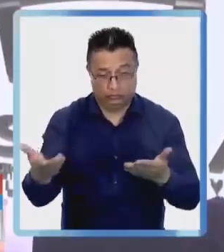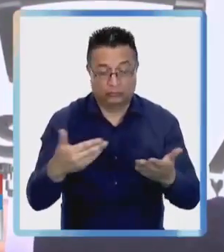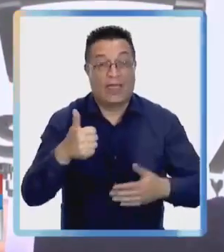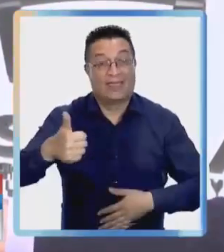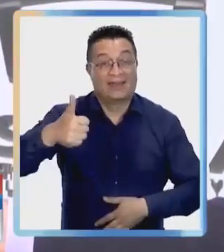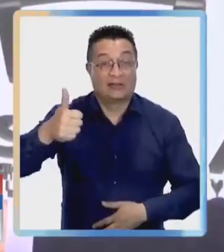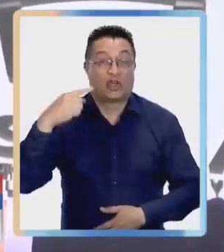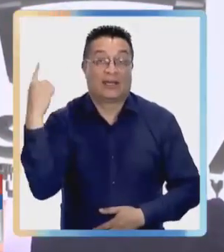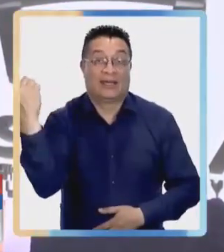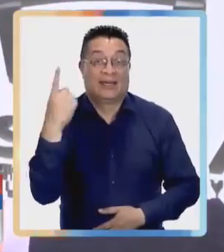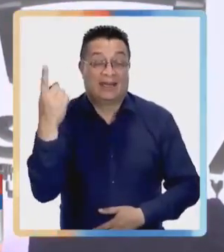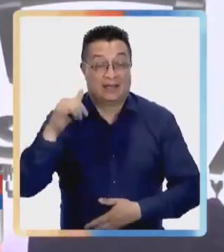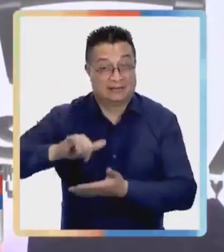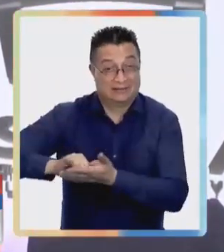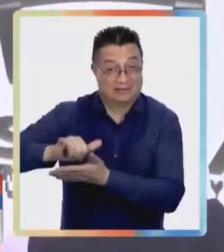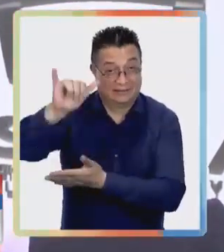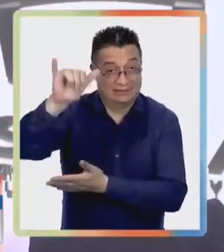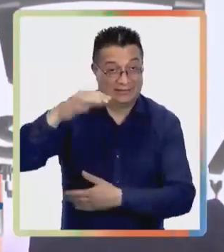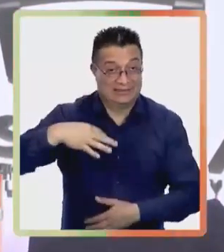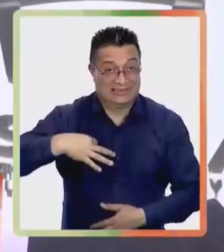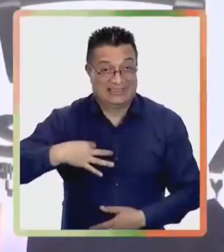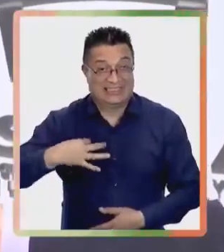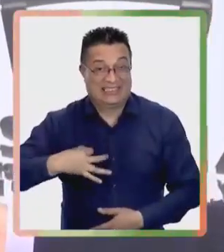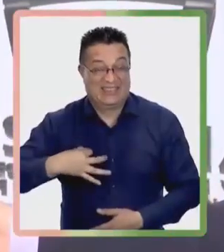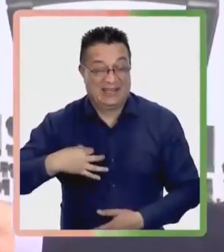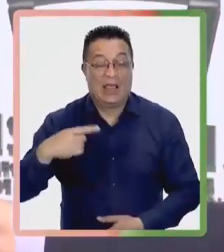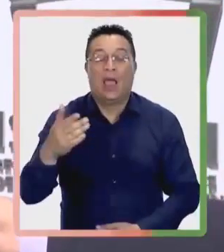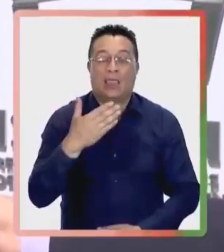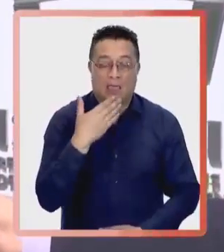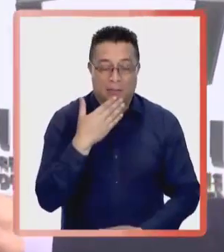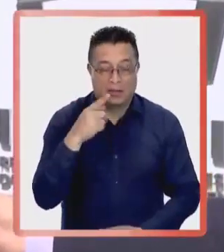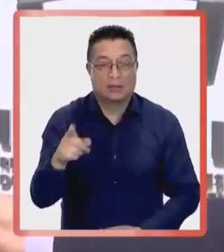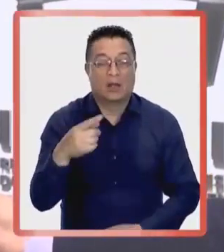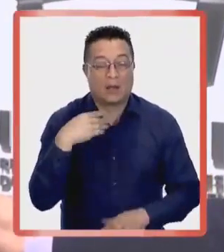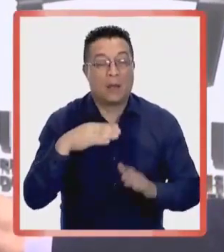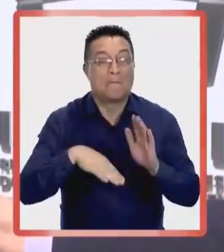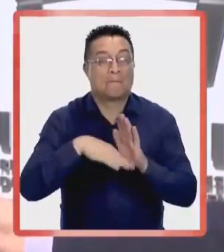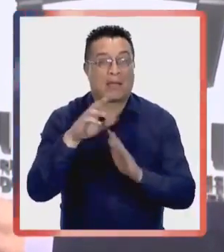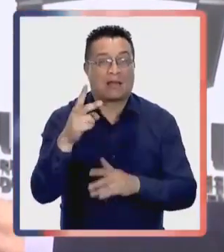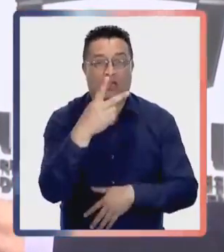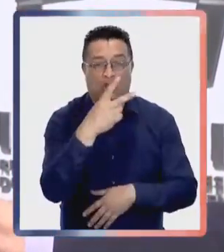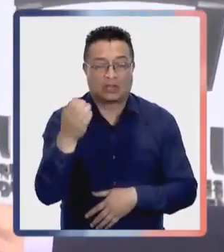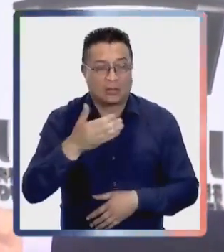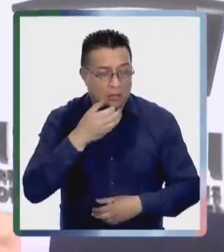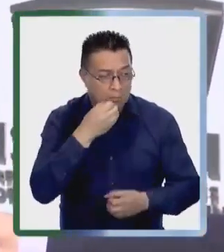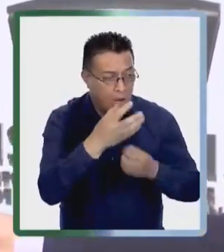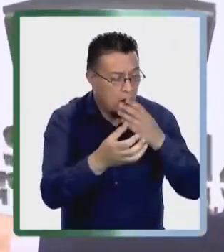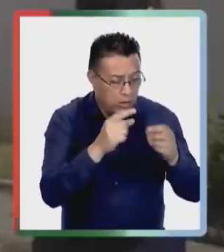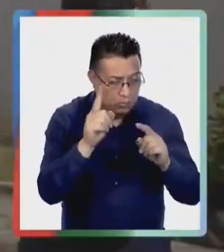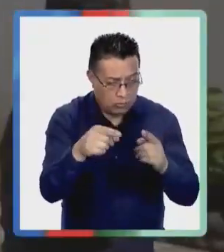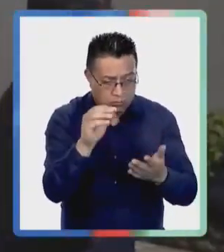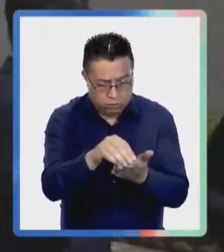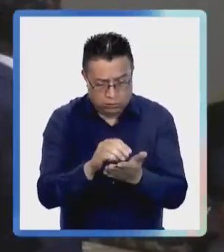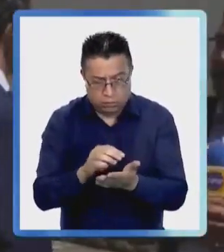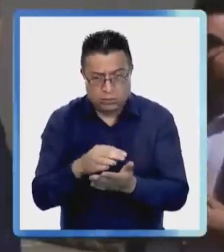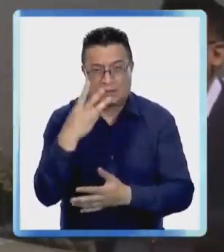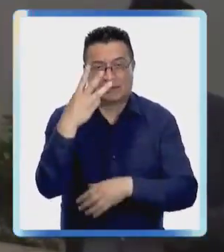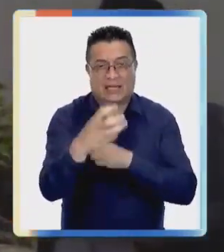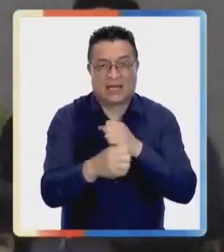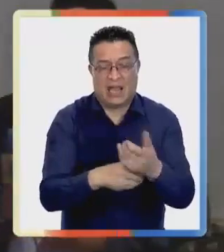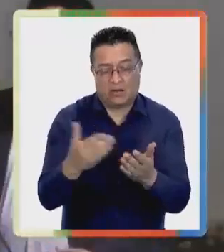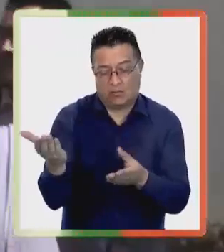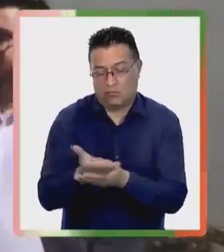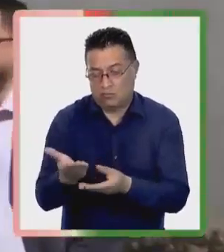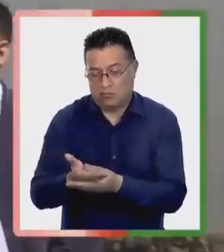cada uno de los peritajes que se han encargado por parte del Ministerio Público, particularmente el de la Dirección General de la Antártica Civil. Están llegándose y